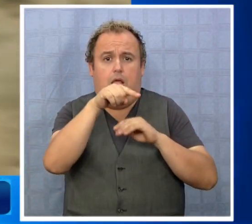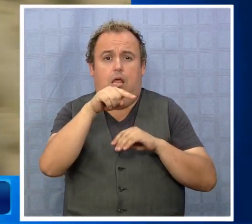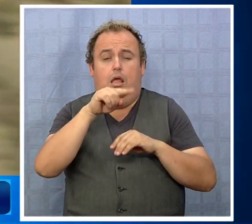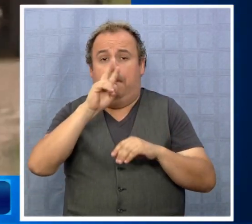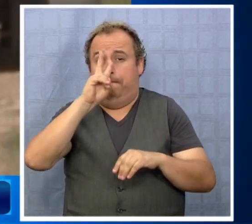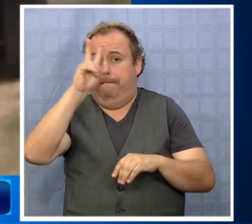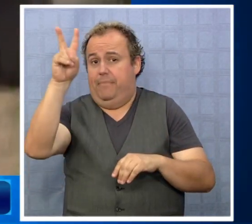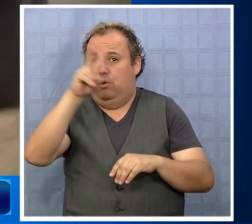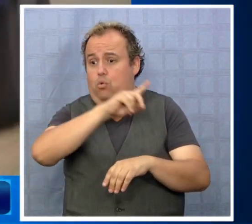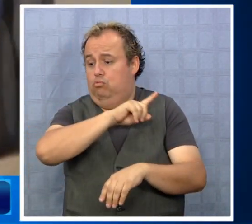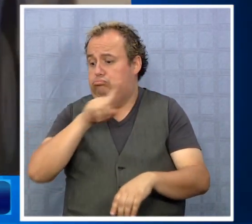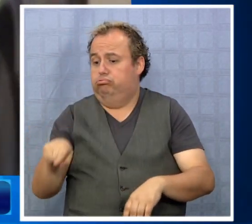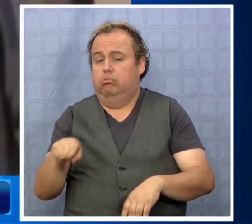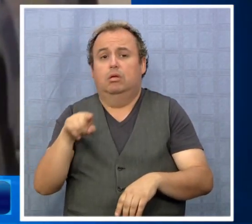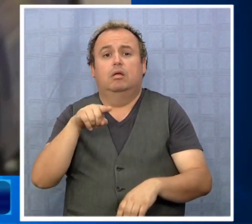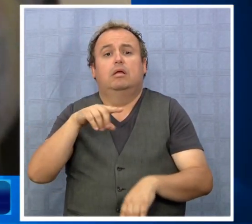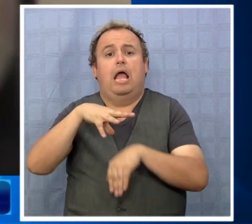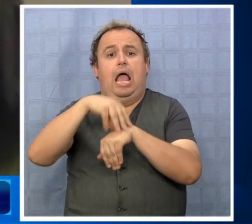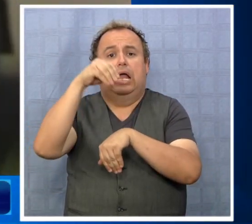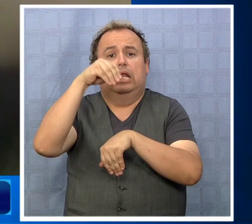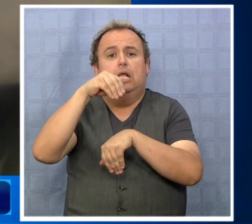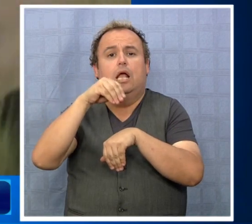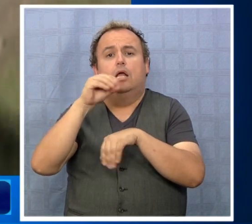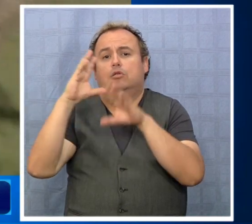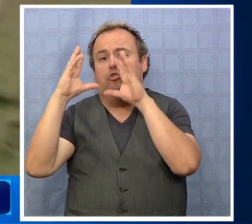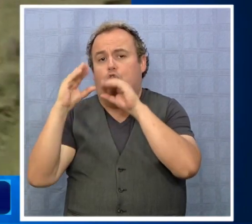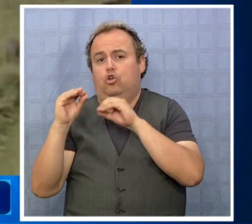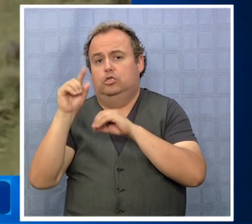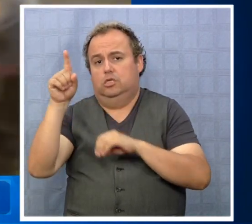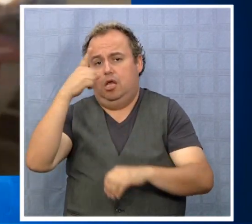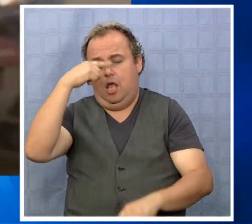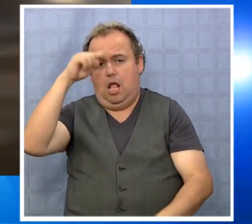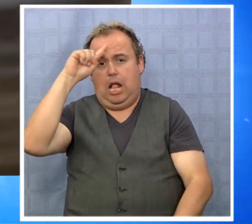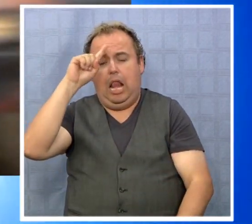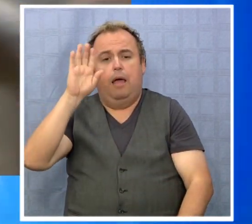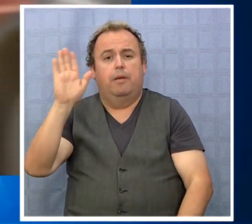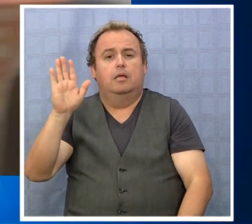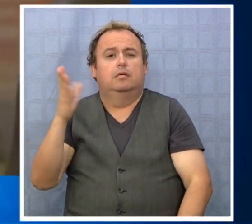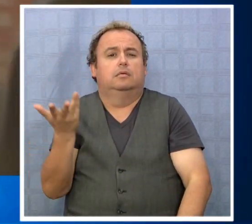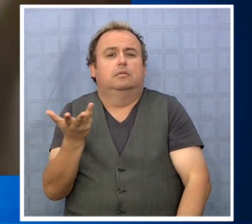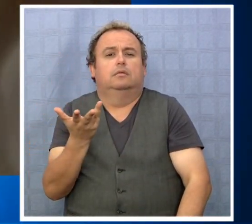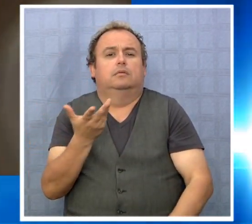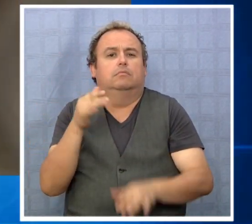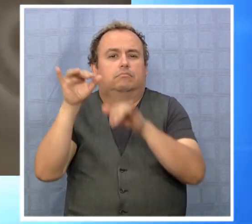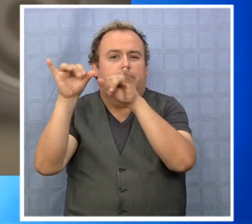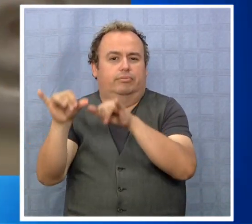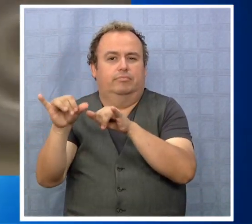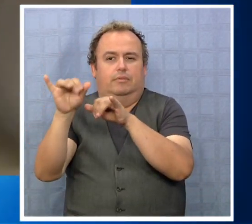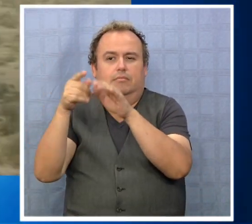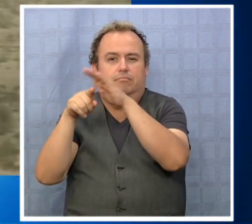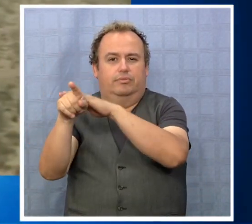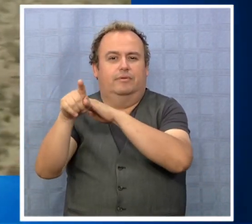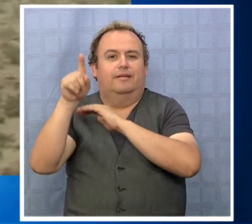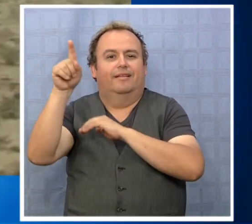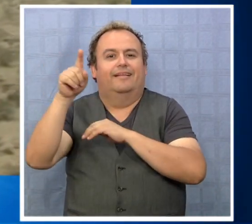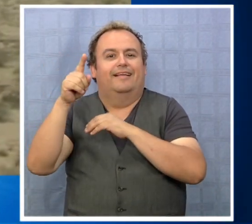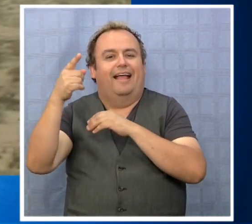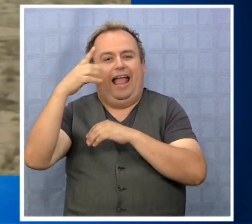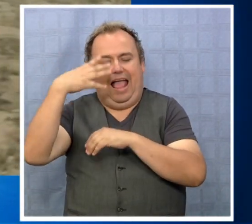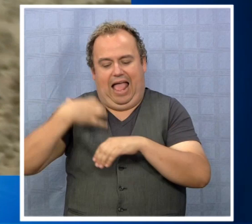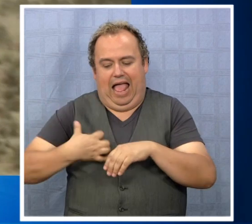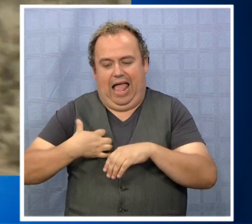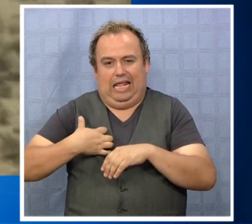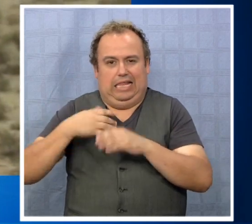y la noche que pasarán en Calama, previa al ingreso a territorio argentino. Así, en Trapacá, el Rally Dakar